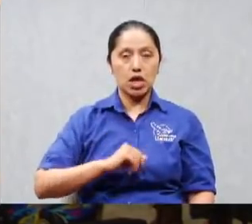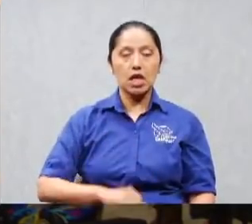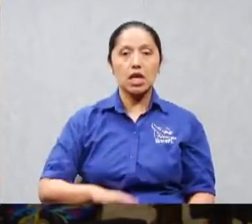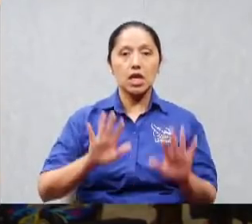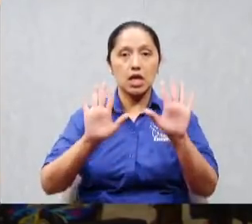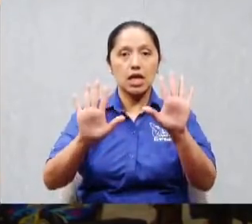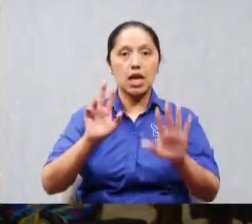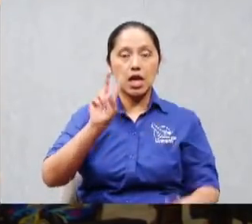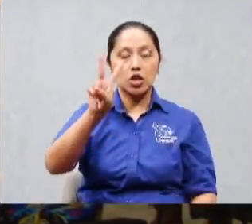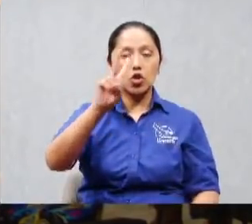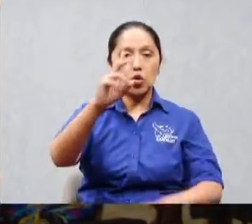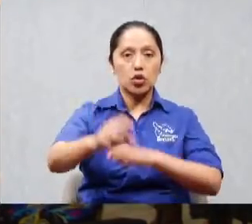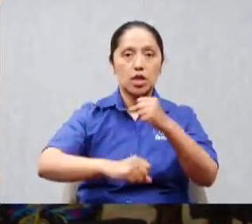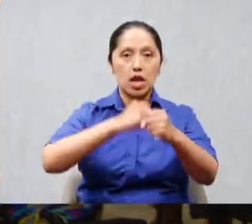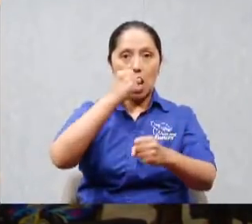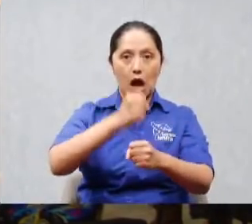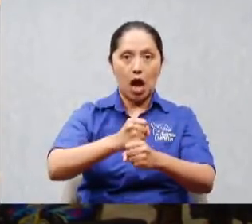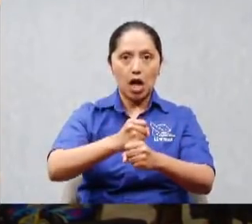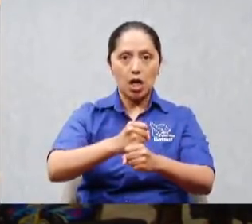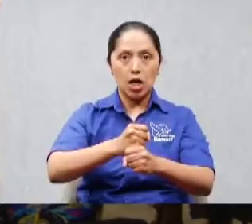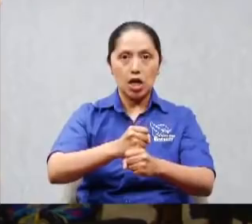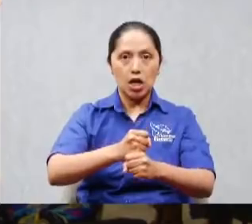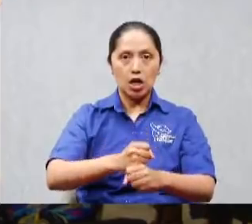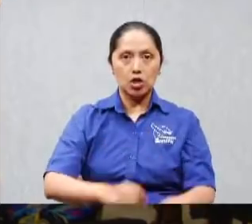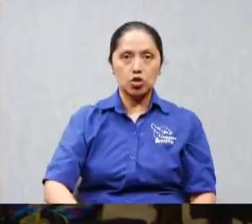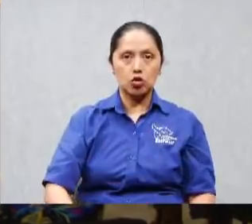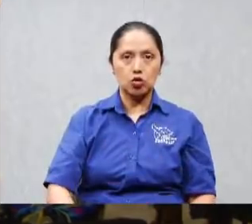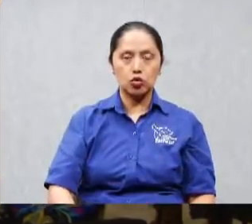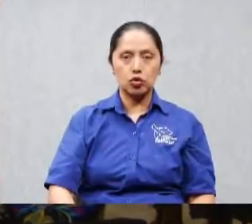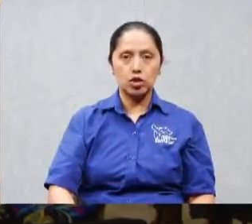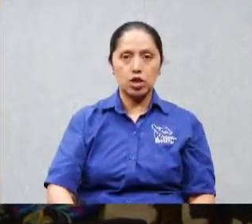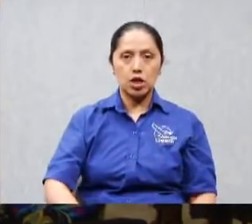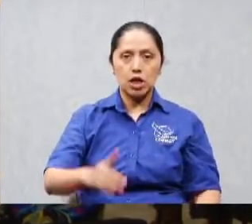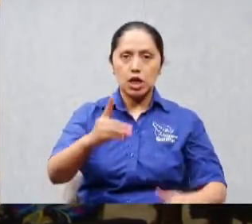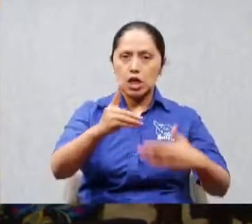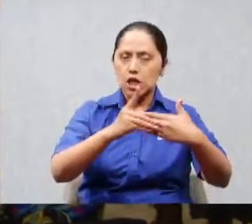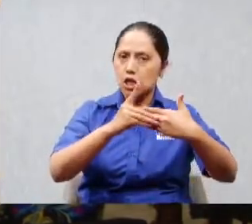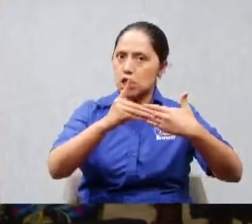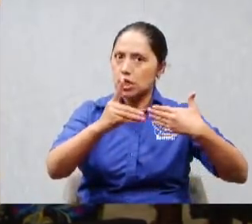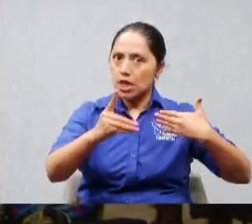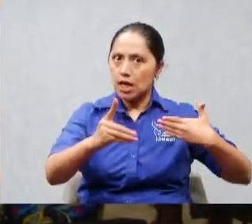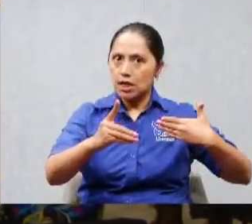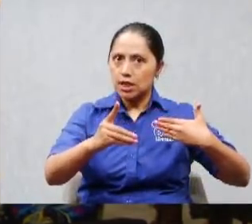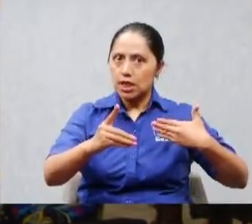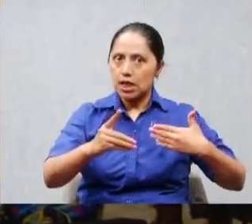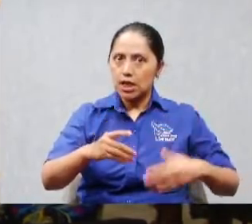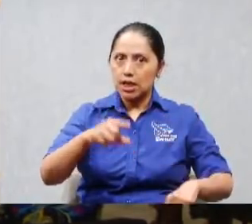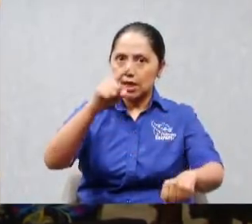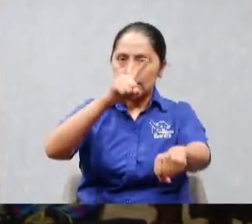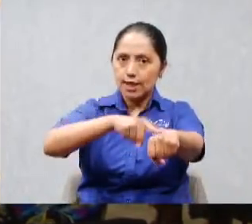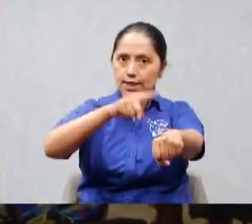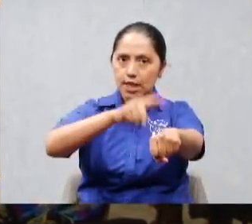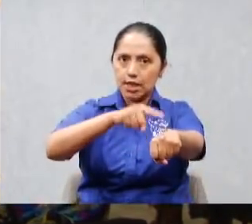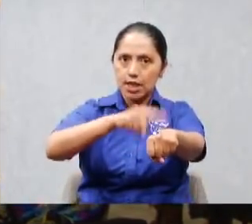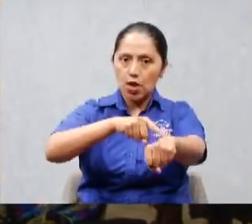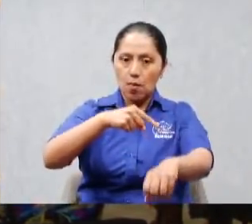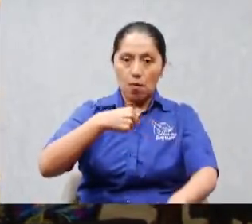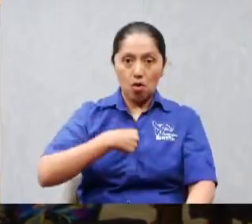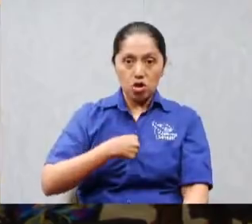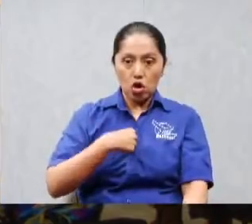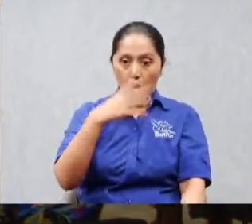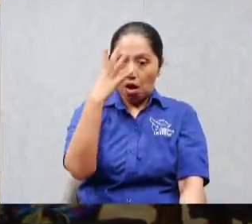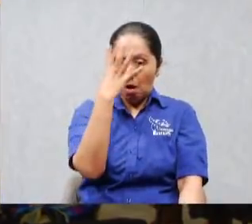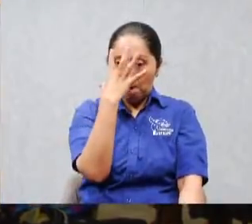jamás volví a pecar caramba dije yo me sentí cucaracha mezclada con rata